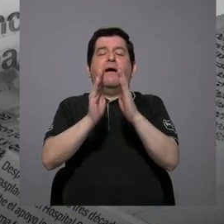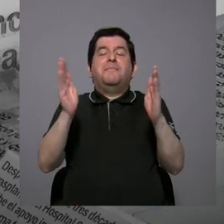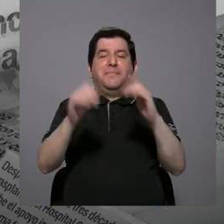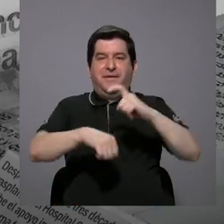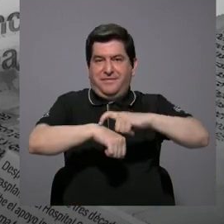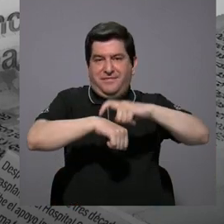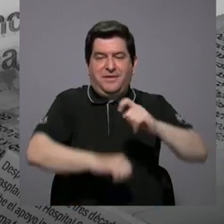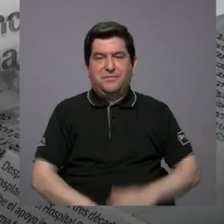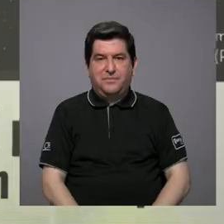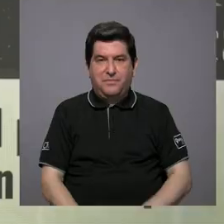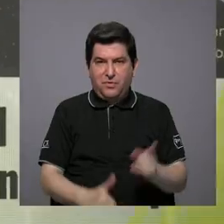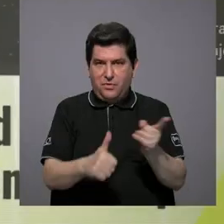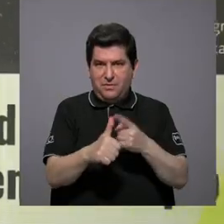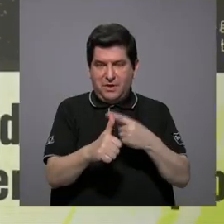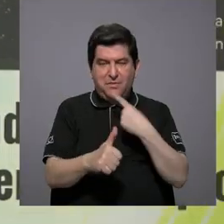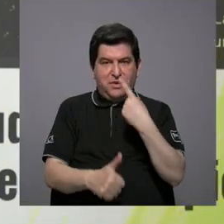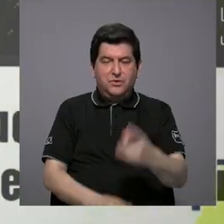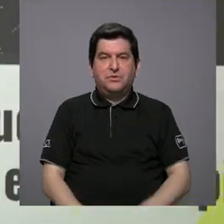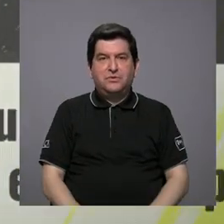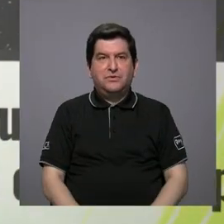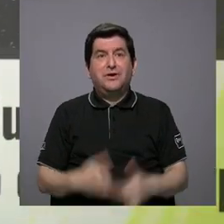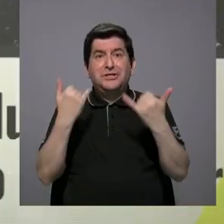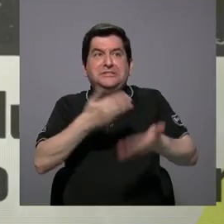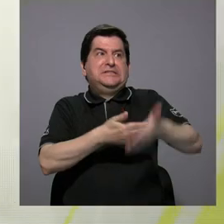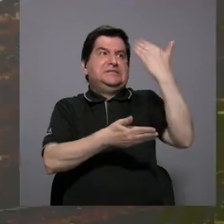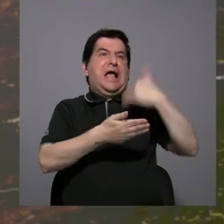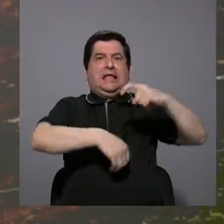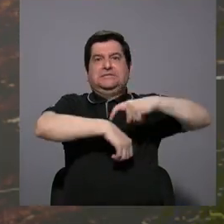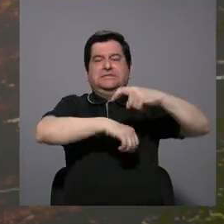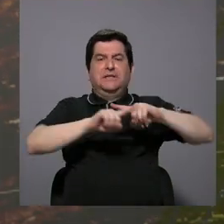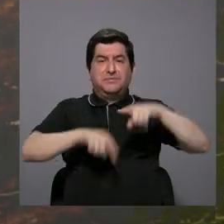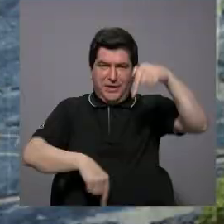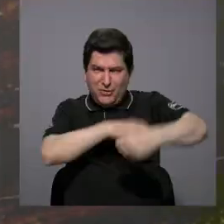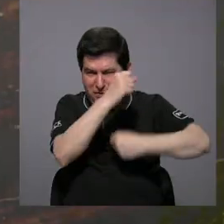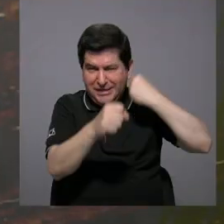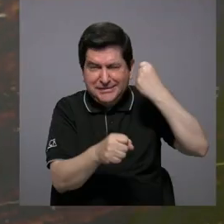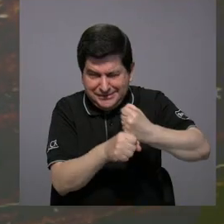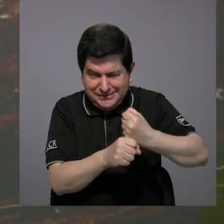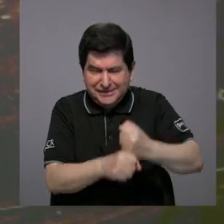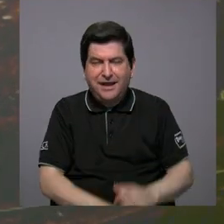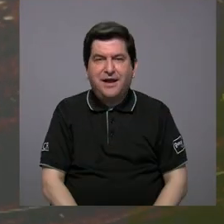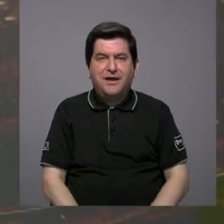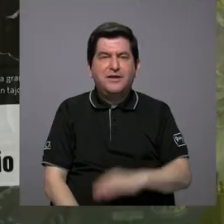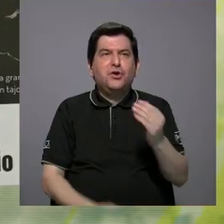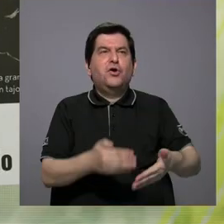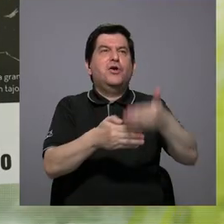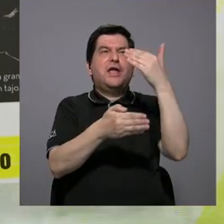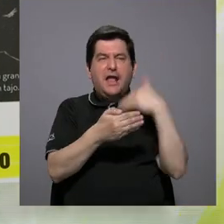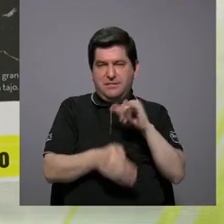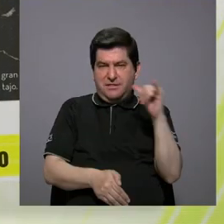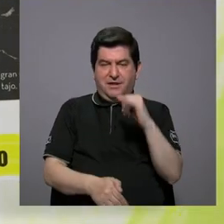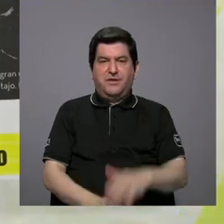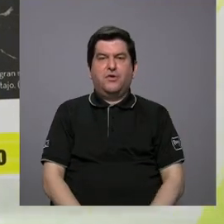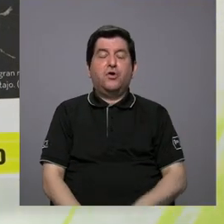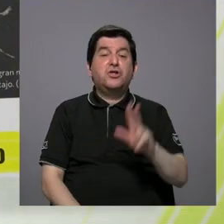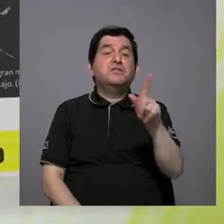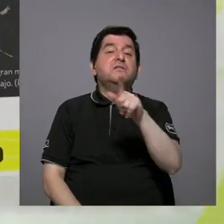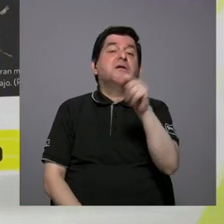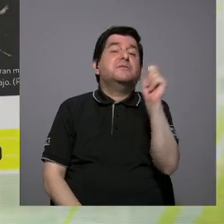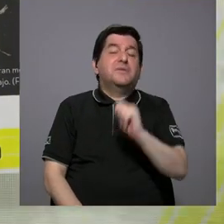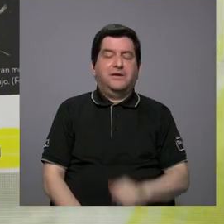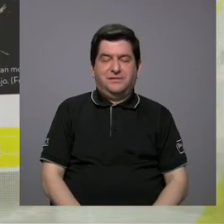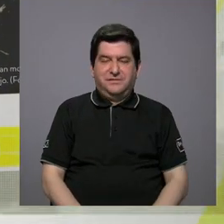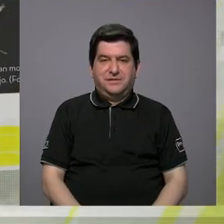más, porque primero se dijo que era... Lo han extendido hace años. Pero en este año y entre el año pasado y este, decían que en tres meses,